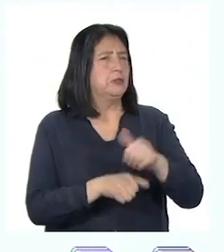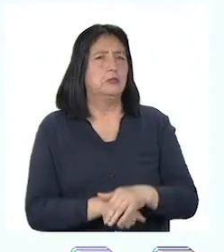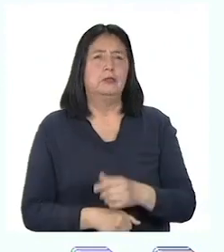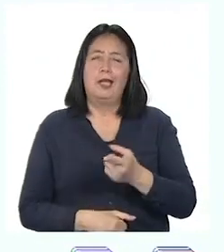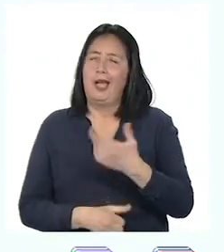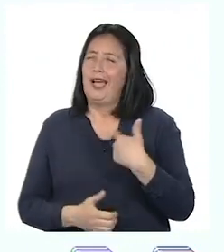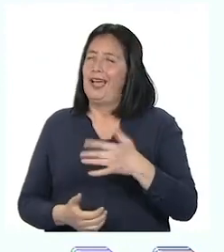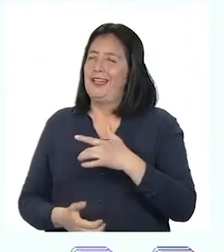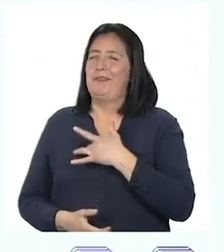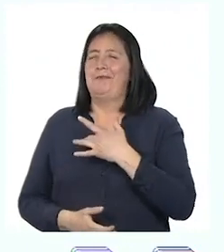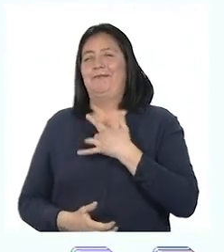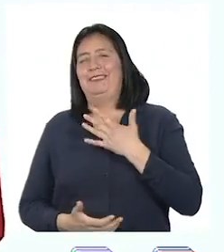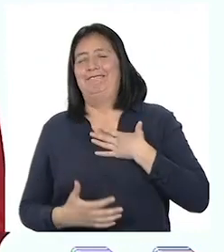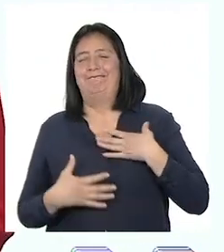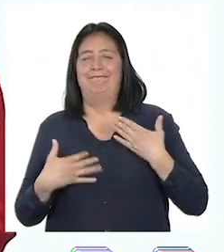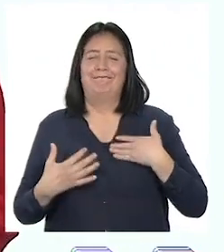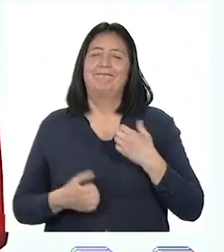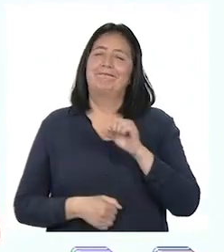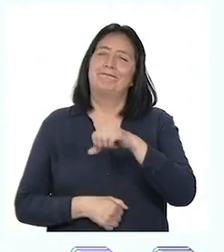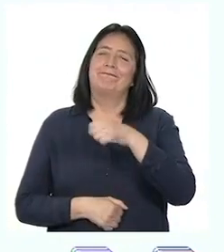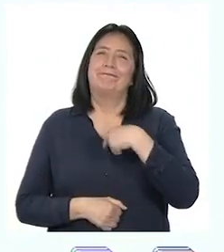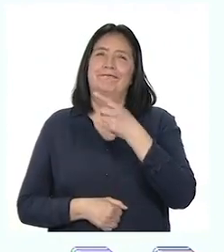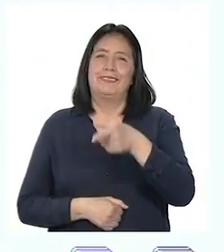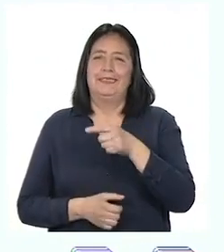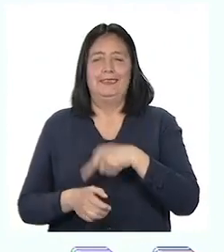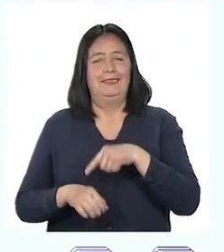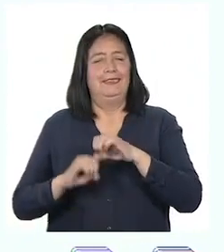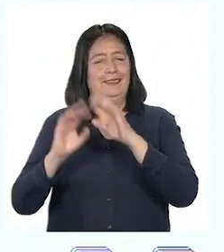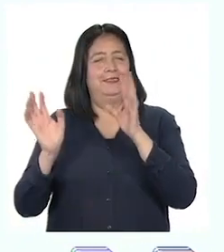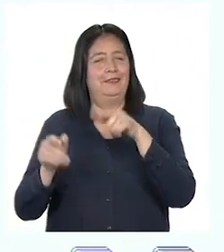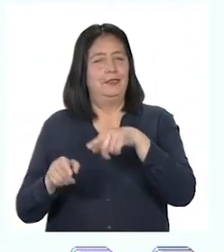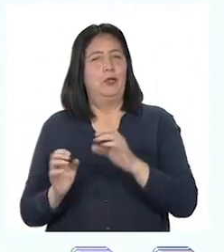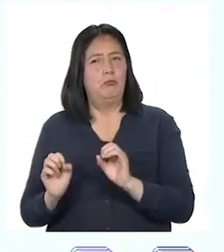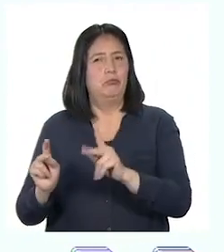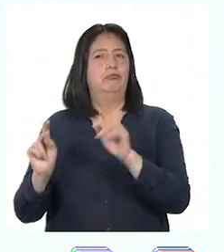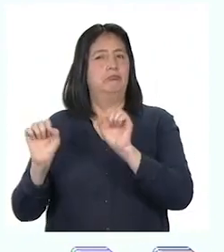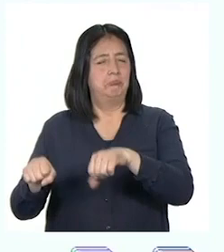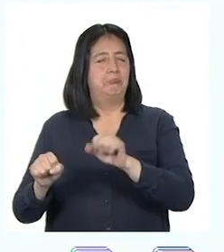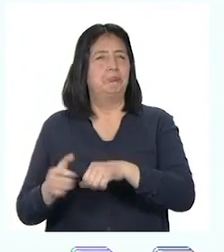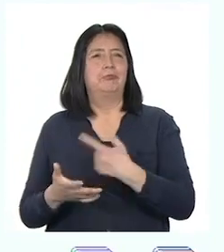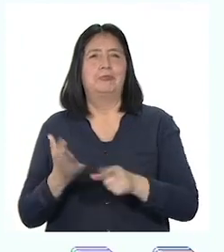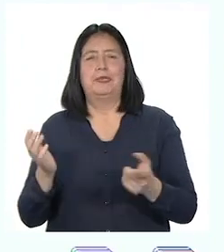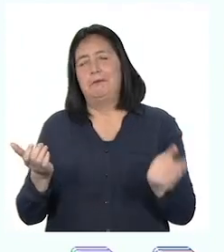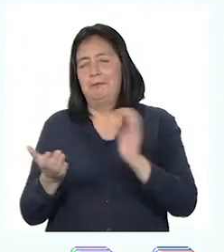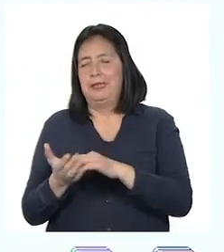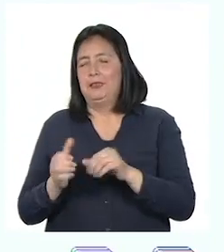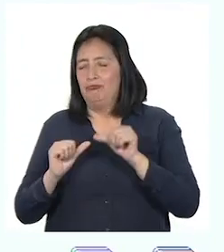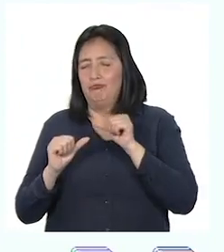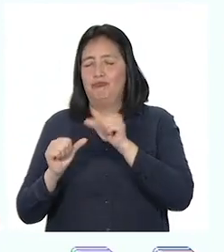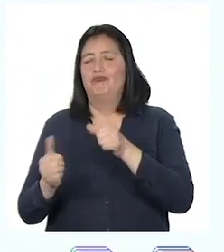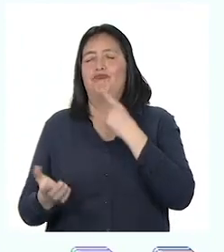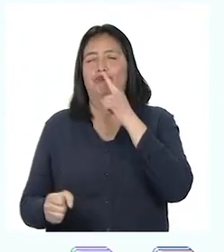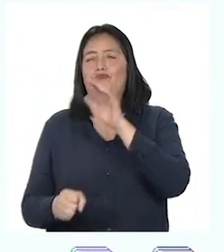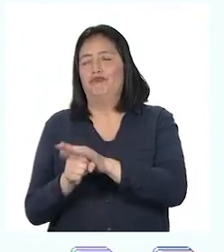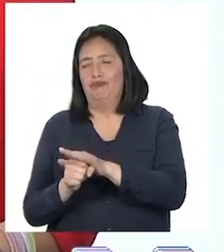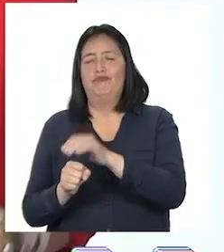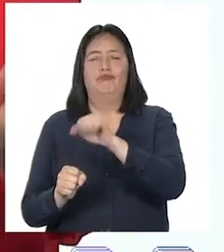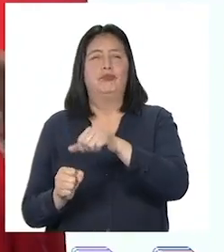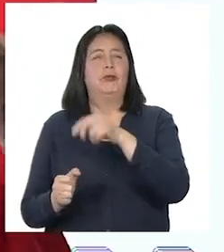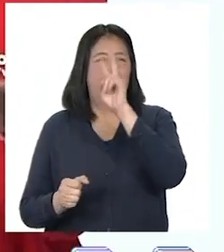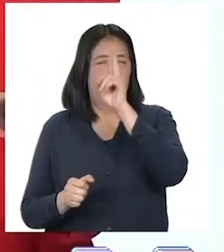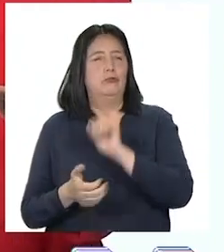Me hacen estar cada vez más y más convencida de que estas fechas son la oportunidad perfecta para reafirmar nuestro compromiso con el país.